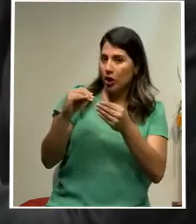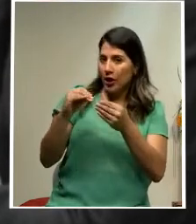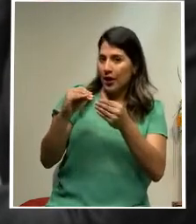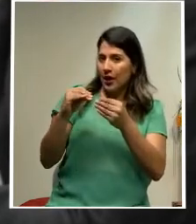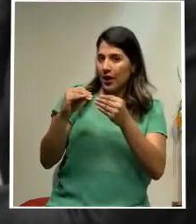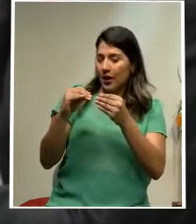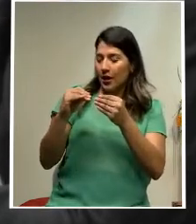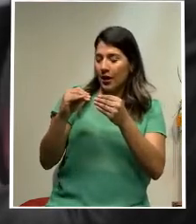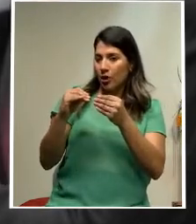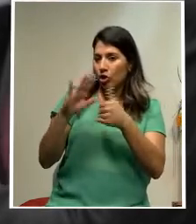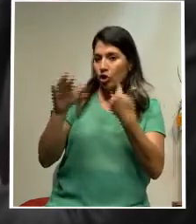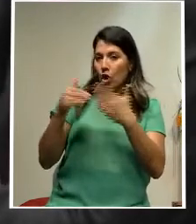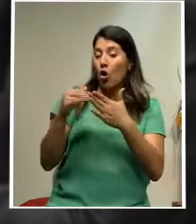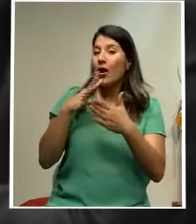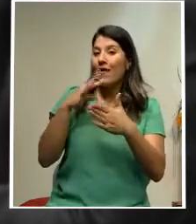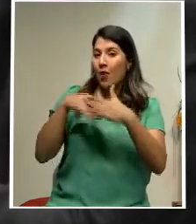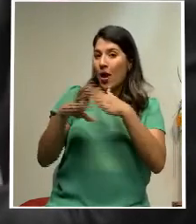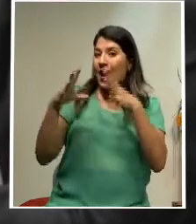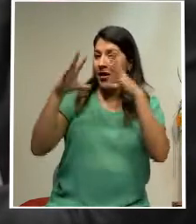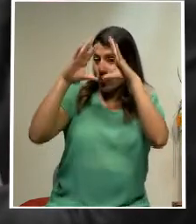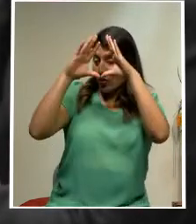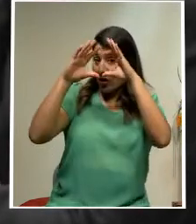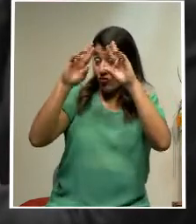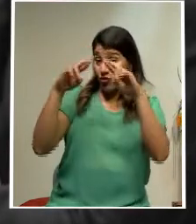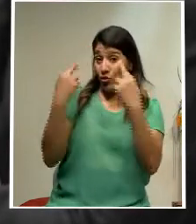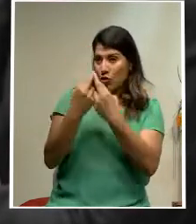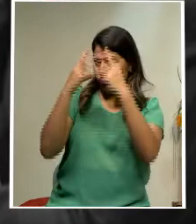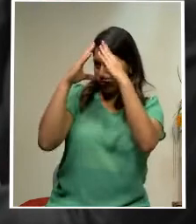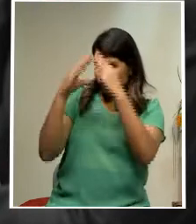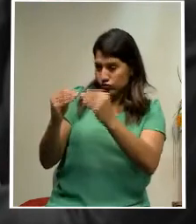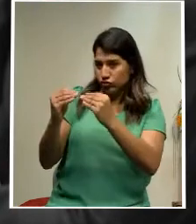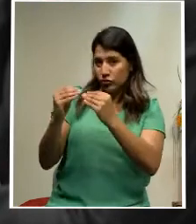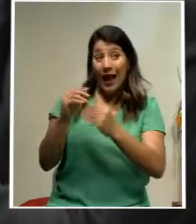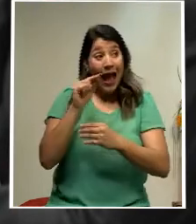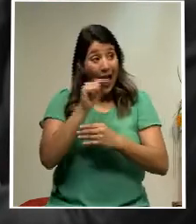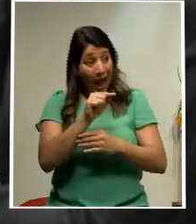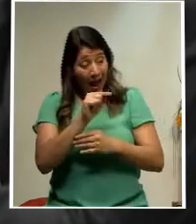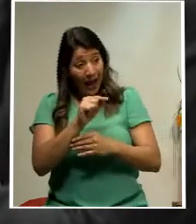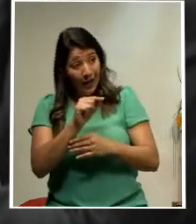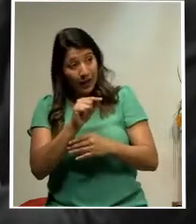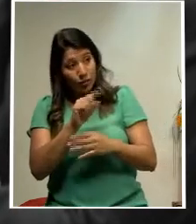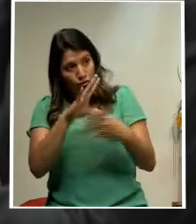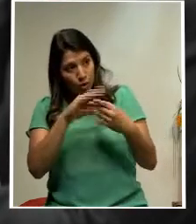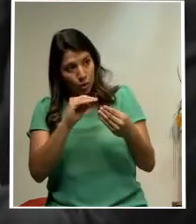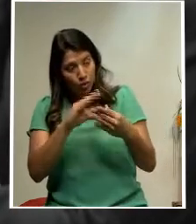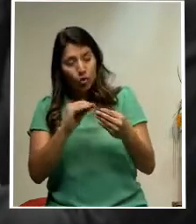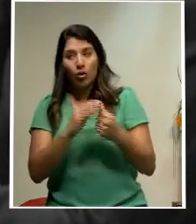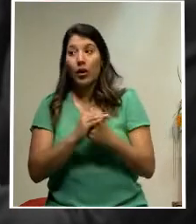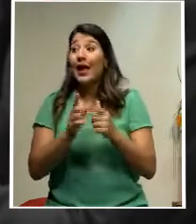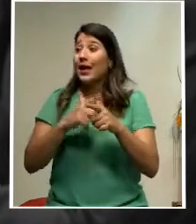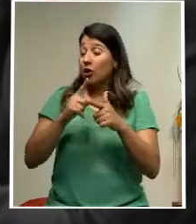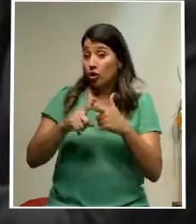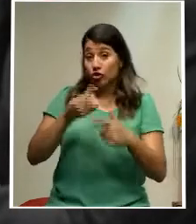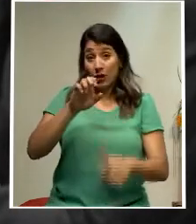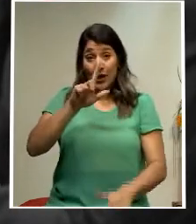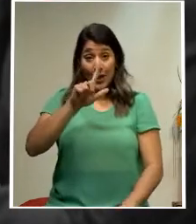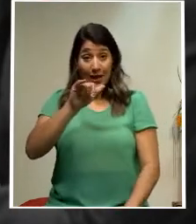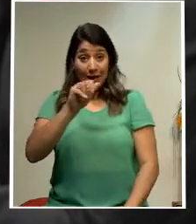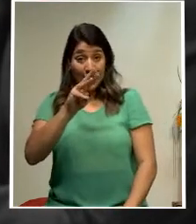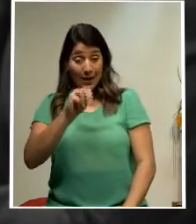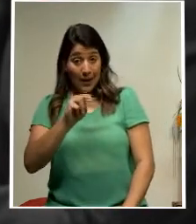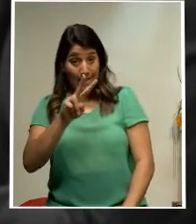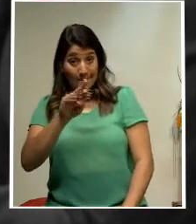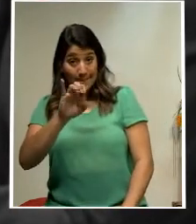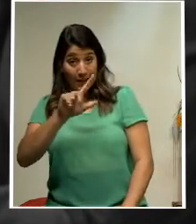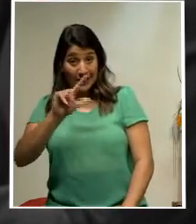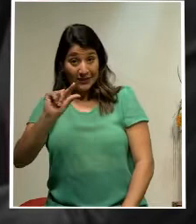la moción? Le informé de que iban a presentar una moción. Ajá. Entonces, podemos decir que Elian Villegas sí estaba enterado de la presentación de la